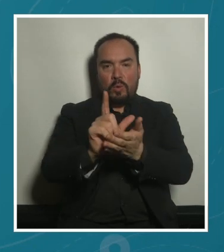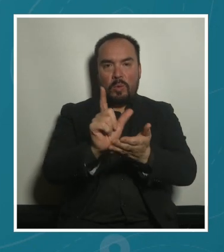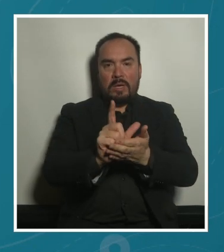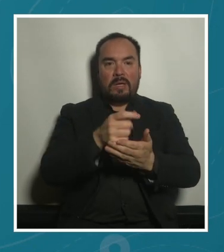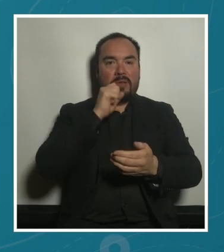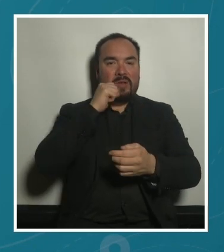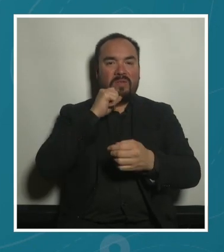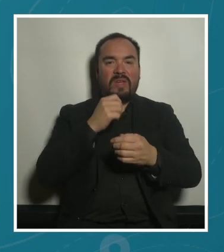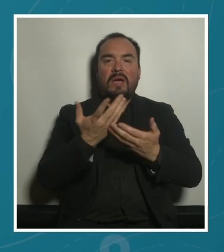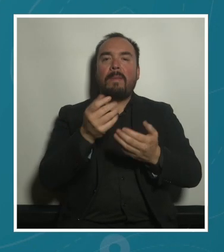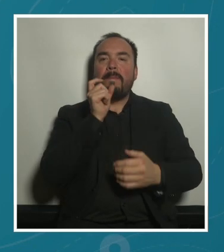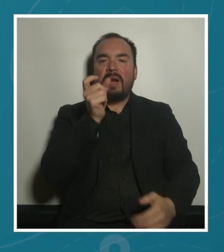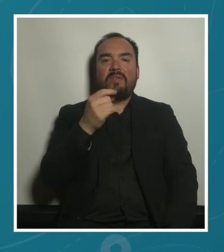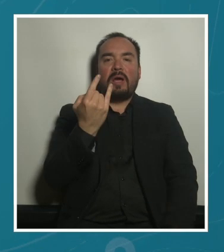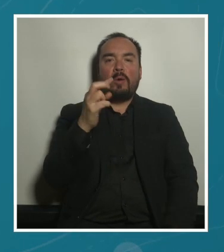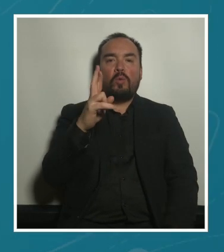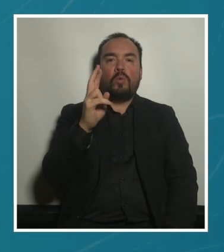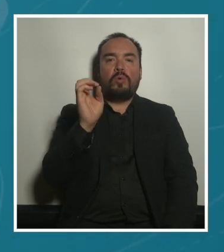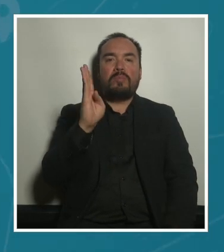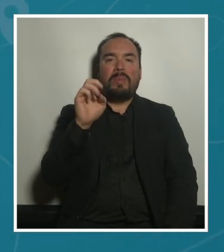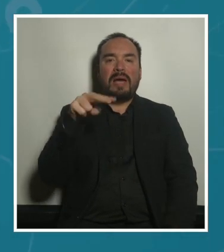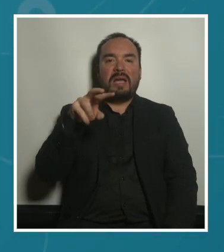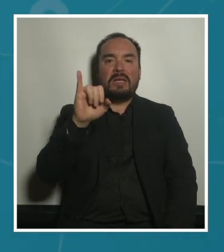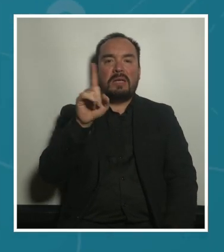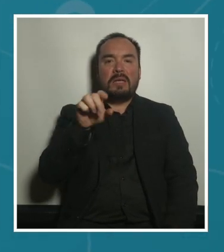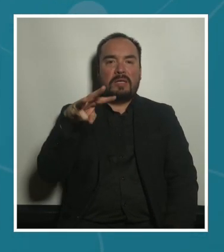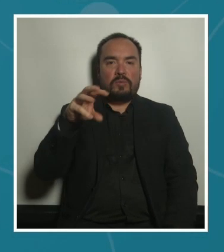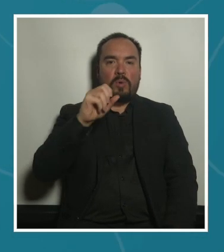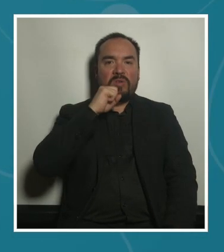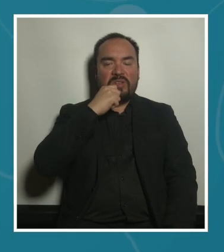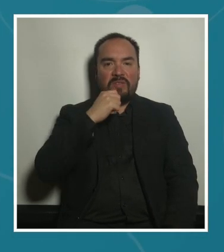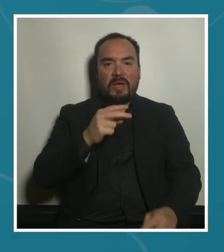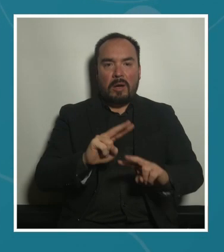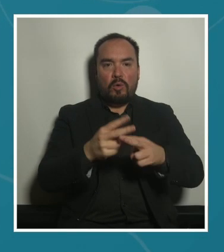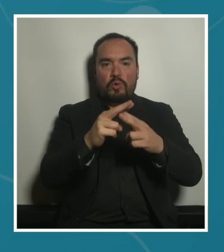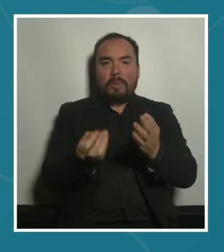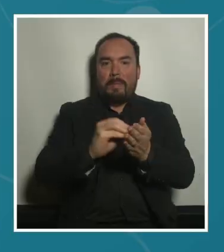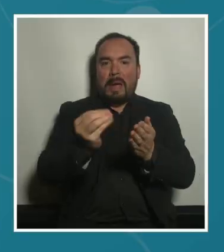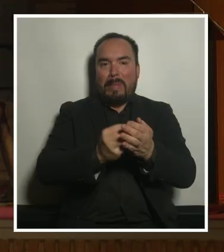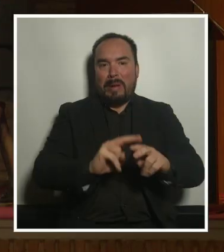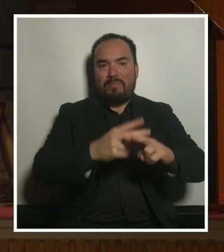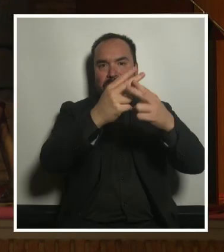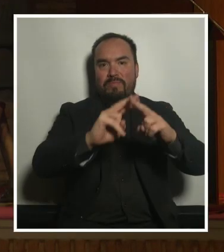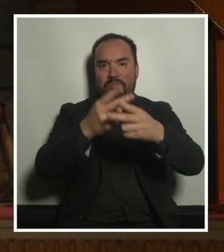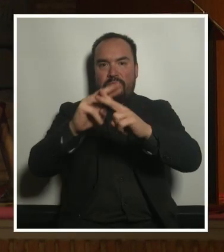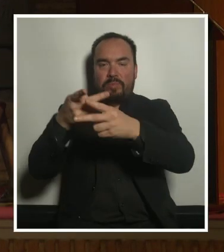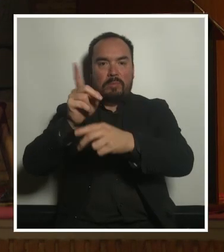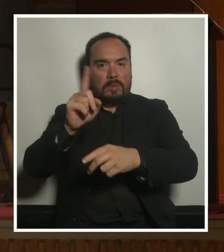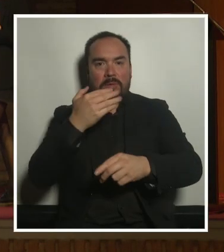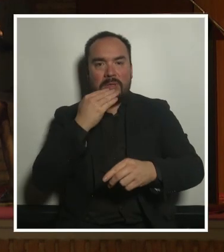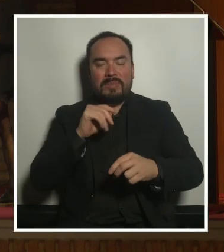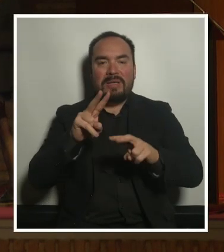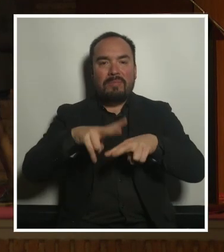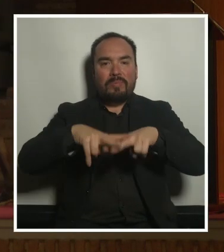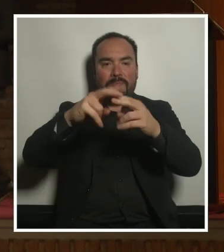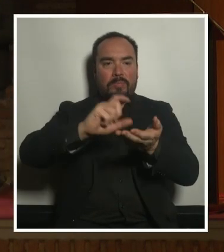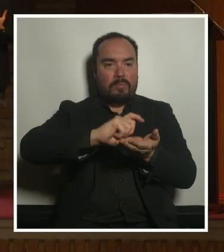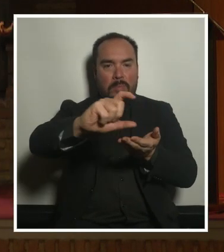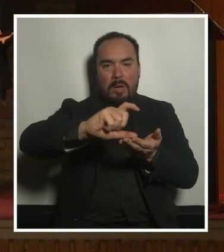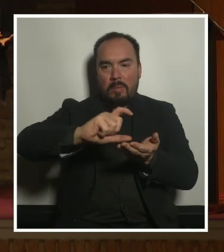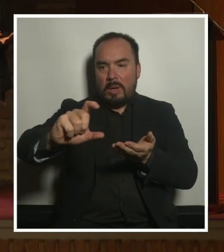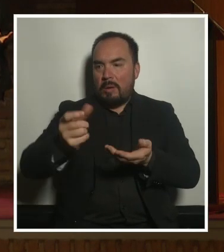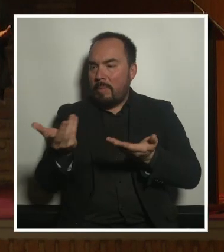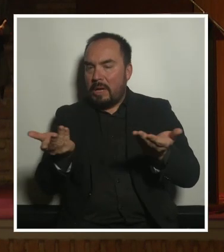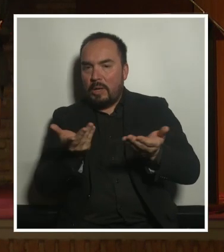más y de construir todo el rato sino de pensar cómo gestionamos los recursos que ya tenemos cómo gestionamos para